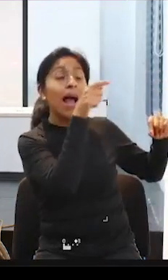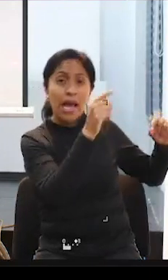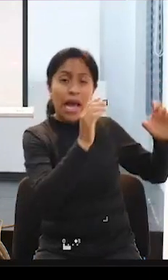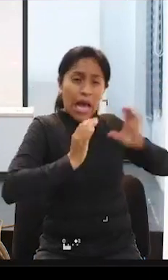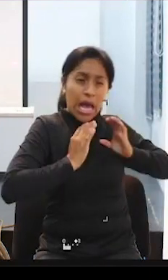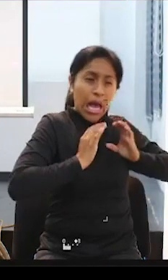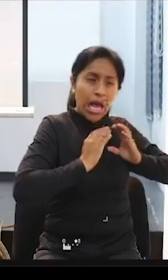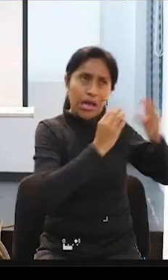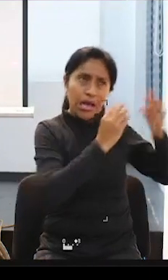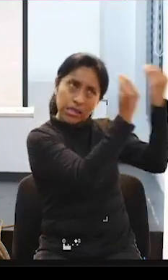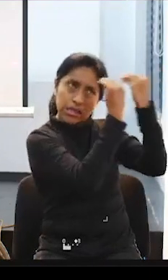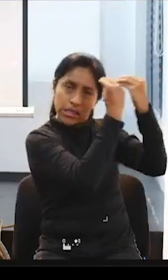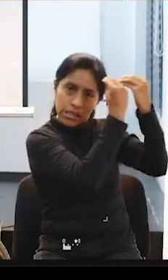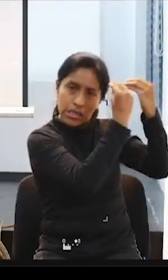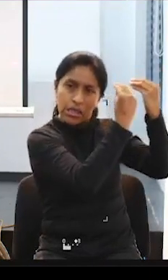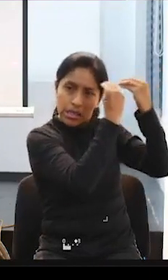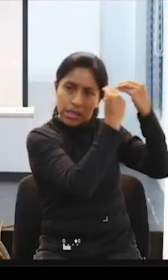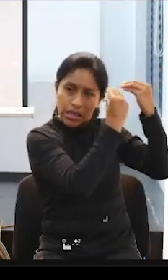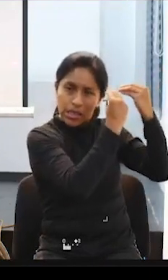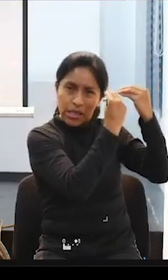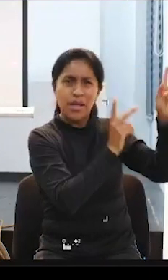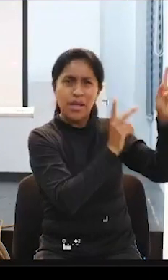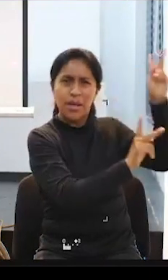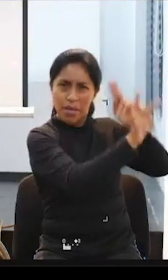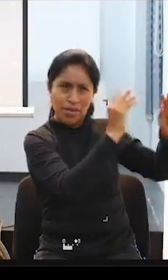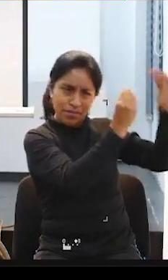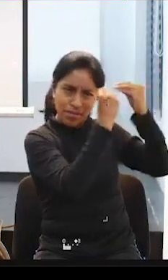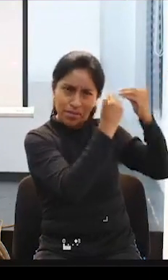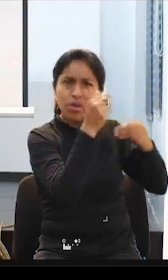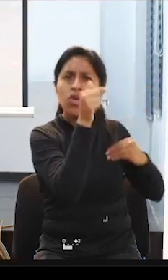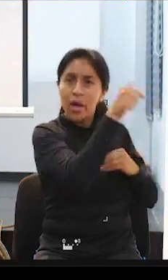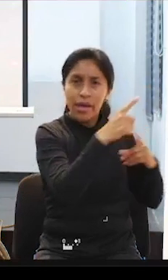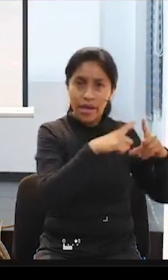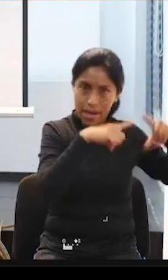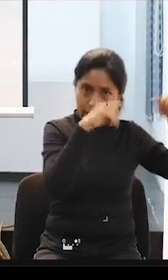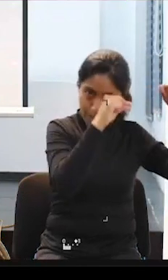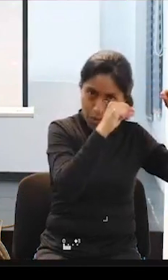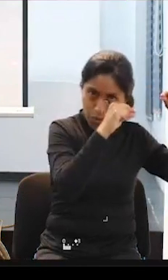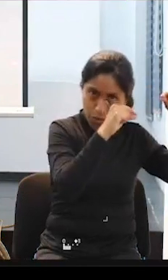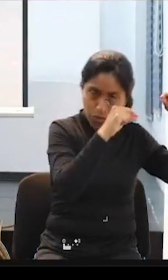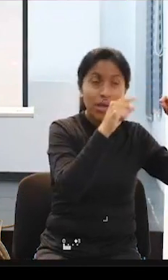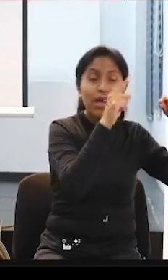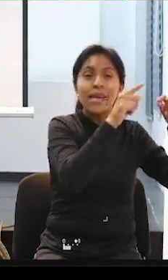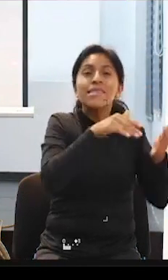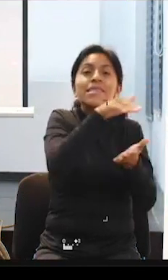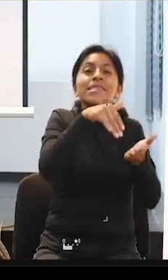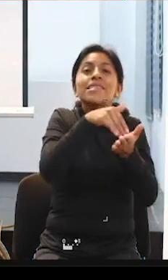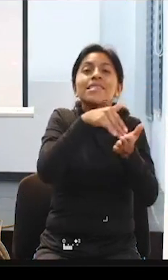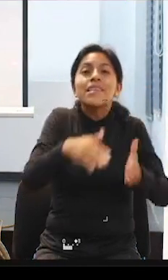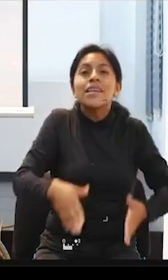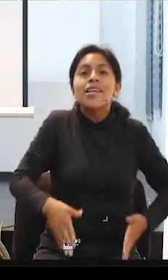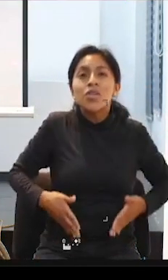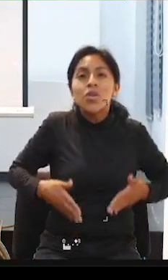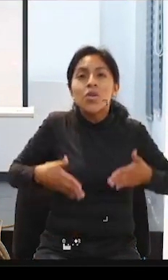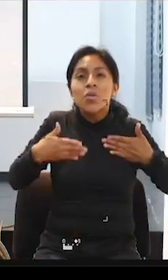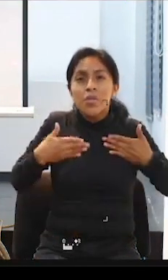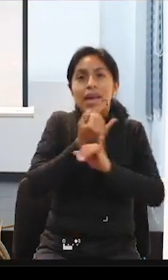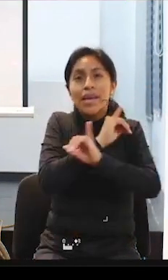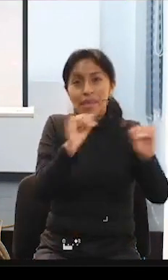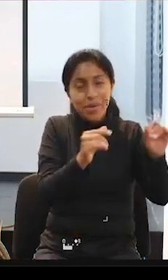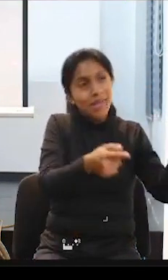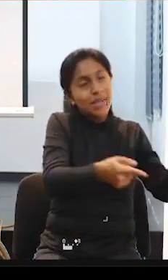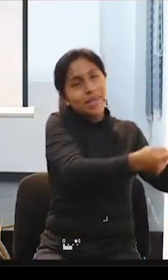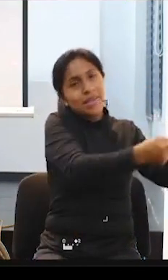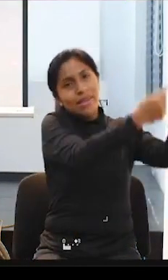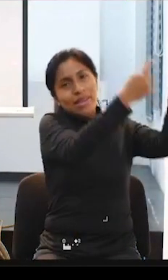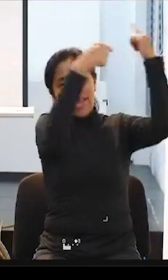Yo fui a capacitarme a Osaka, en la asociación Mainstream. Este centro de vida independiente está administrado por personas con